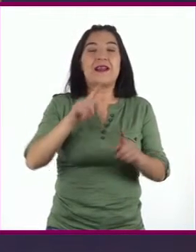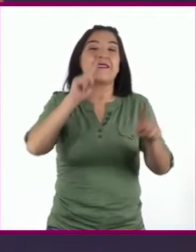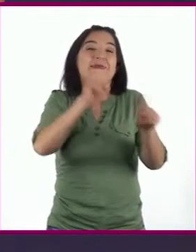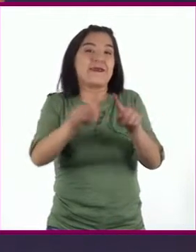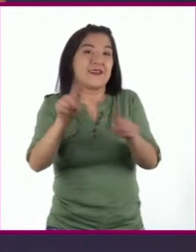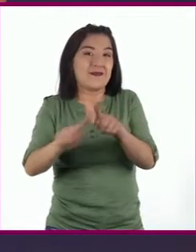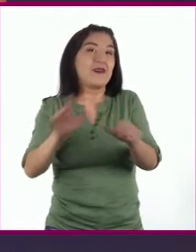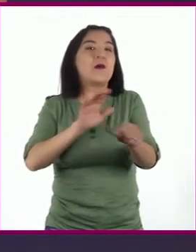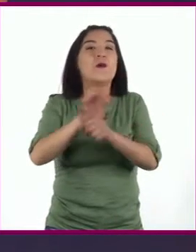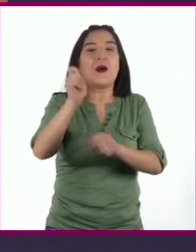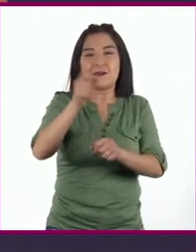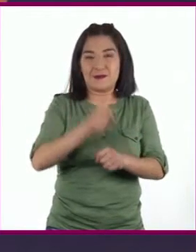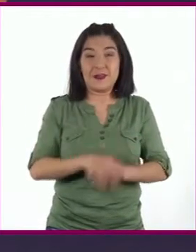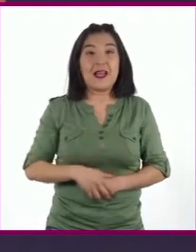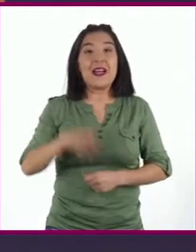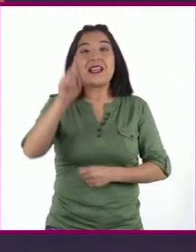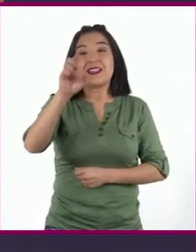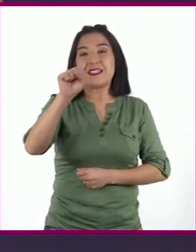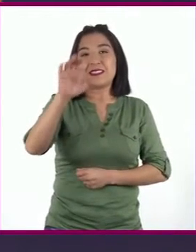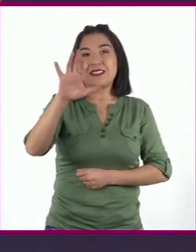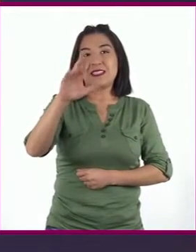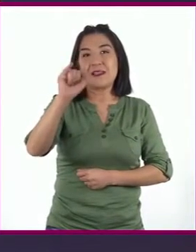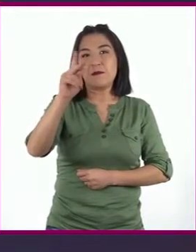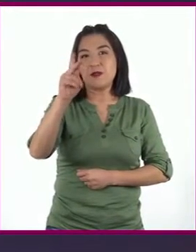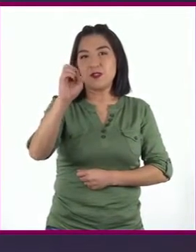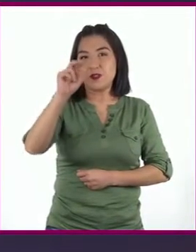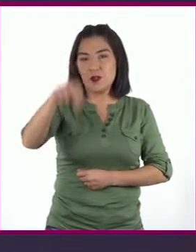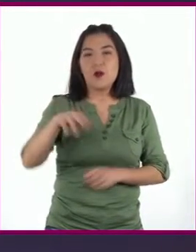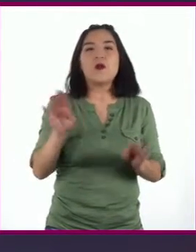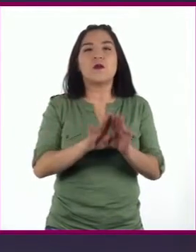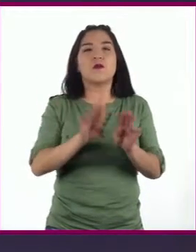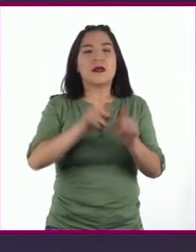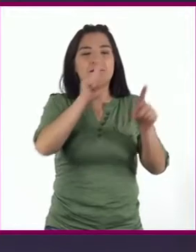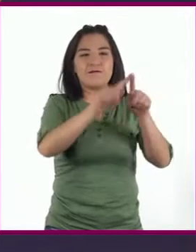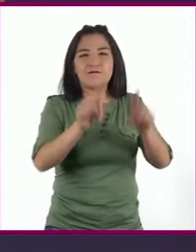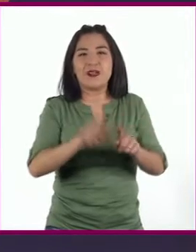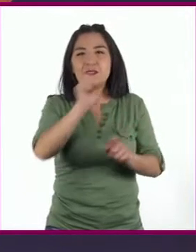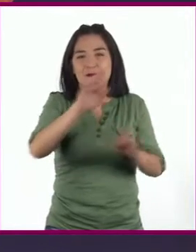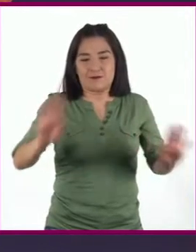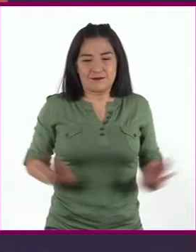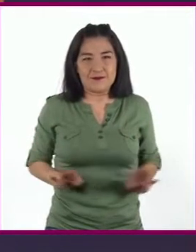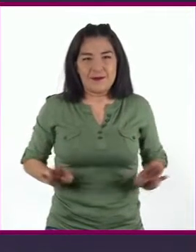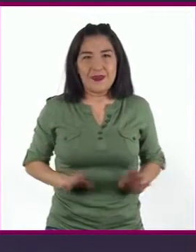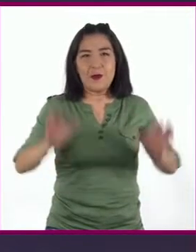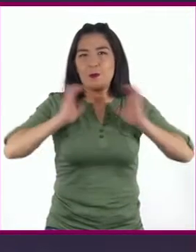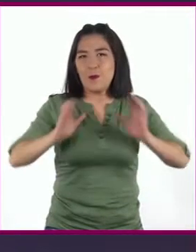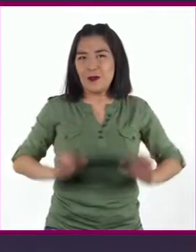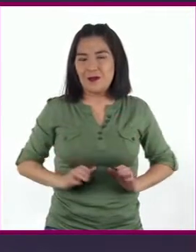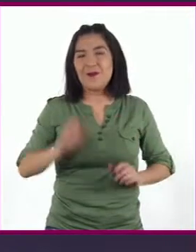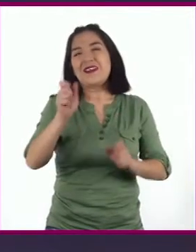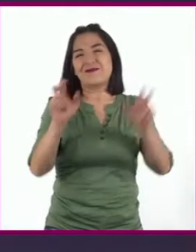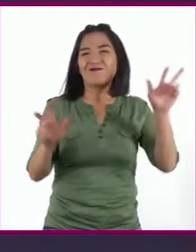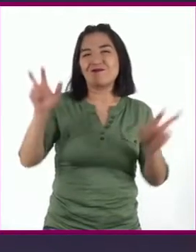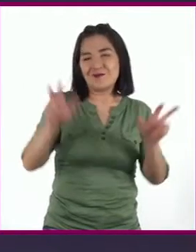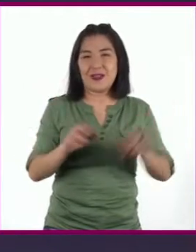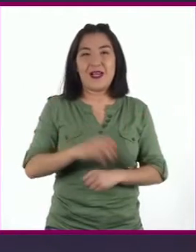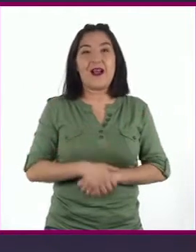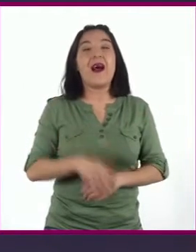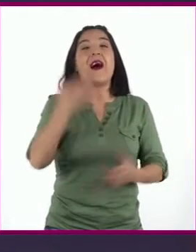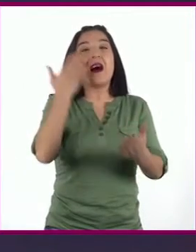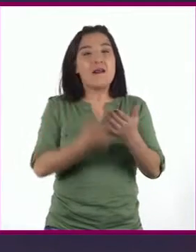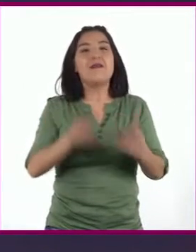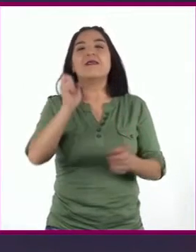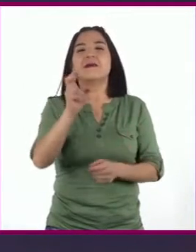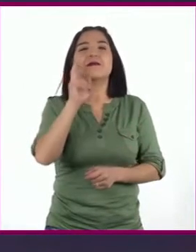el caso. Y en la descripción se incluyen las características físicas de un escarabajo. Ahora hay que tomar